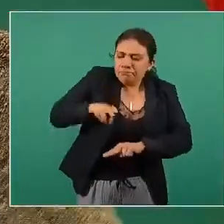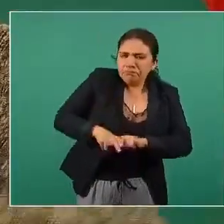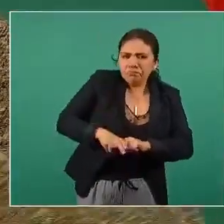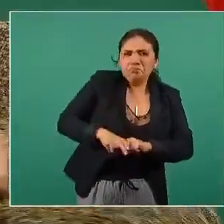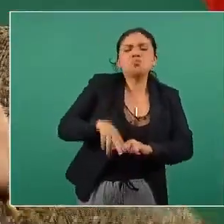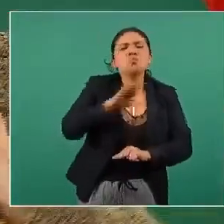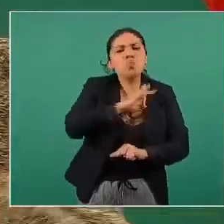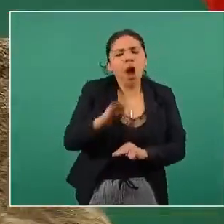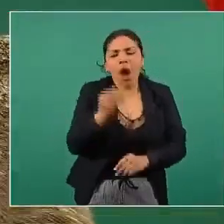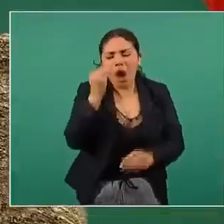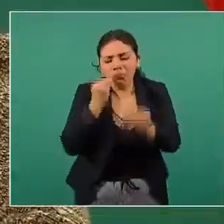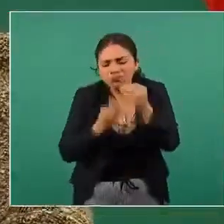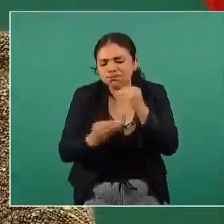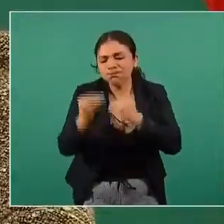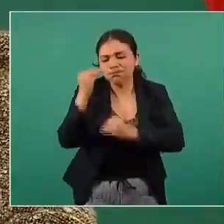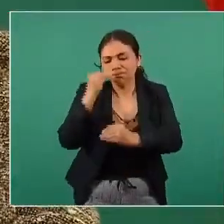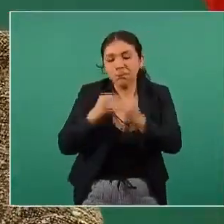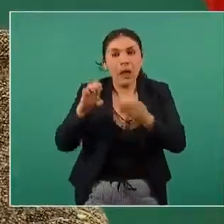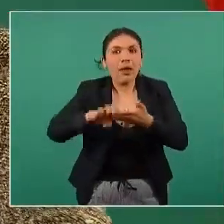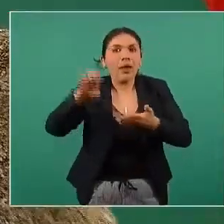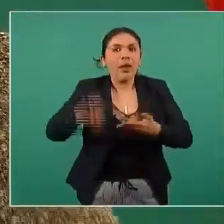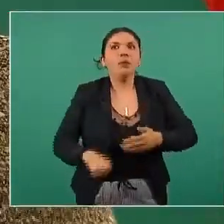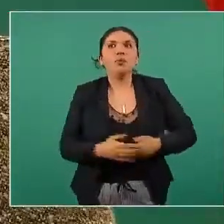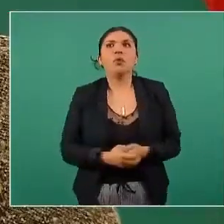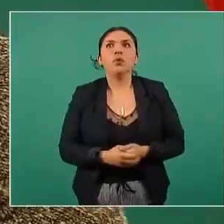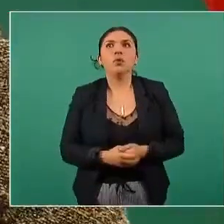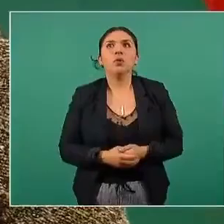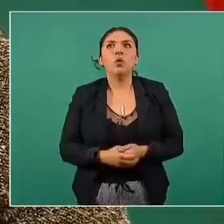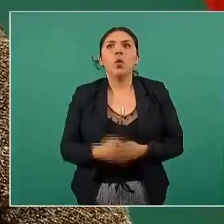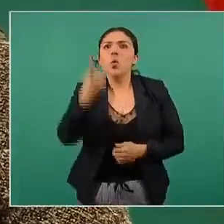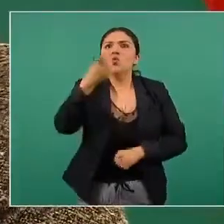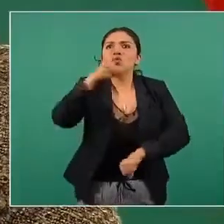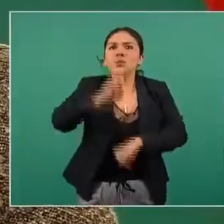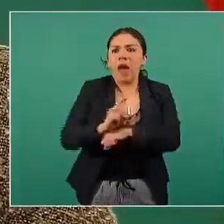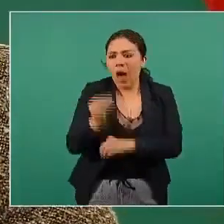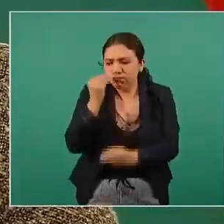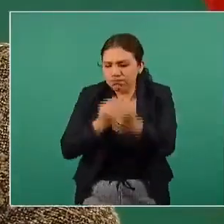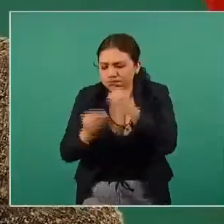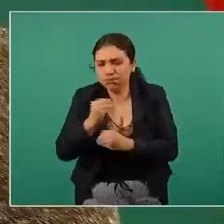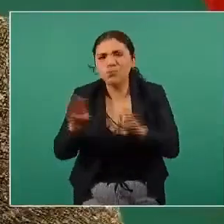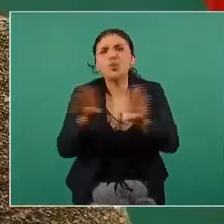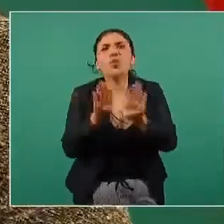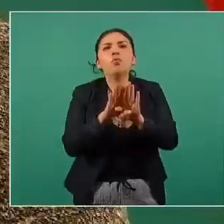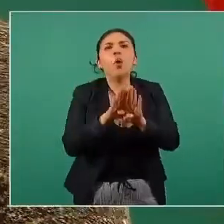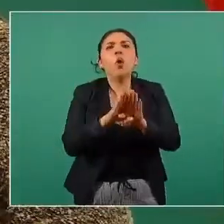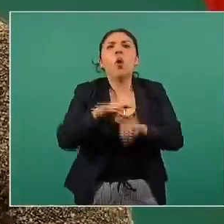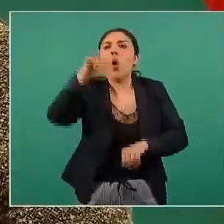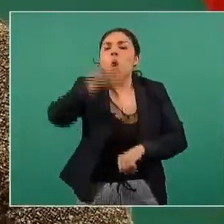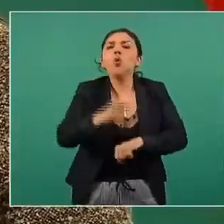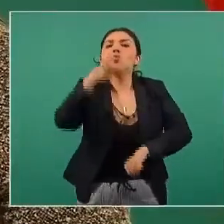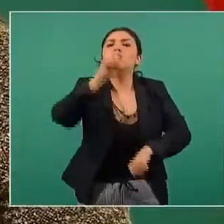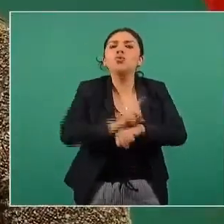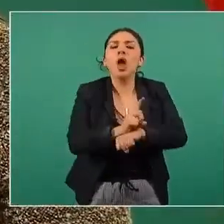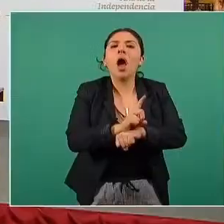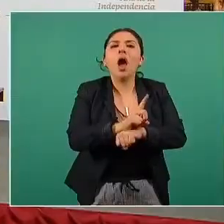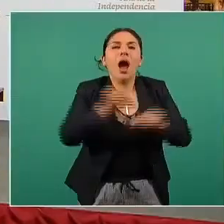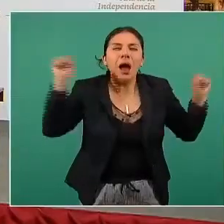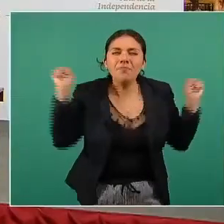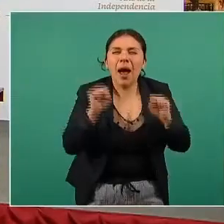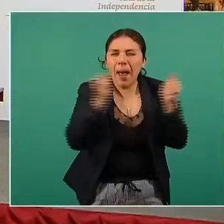comer por ejemplo lo que me gastaría en energía en un maratón en 15 minutos